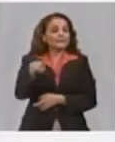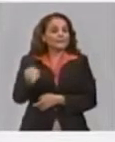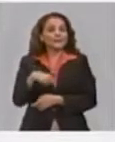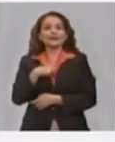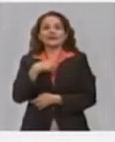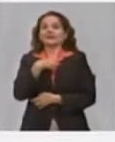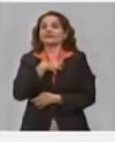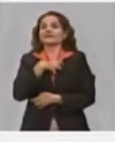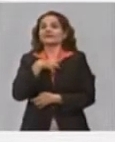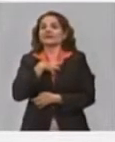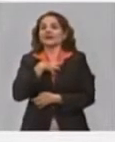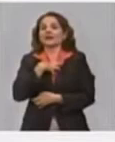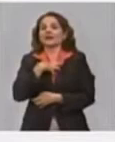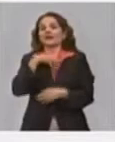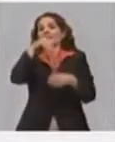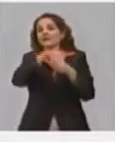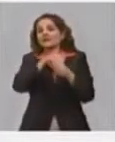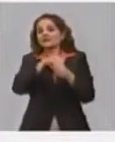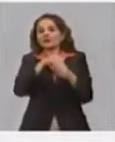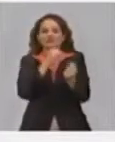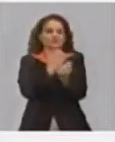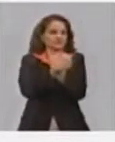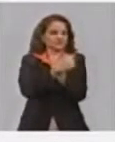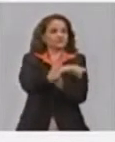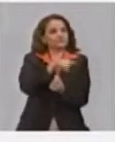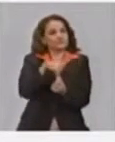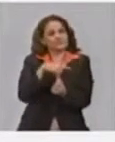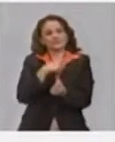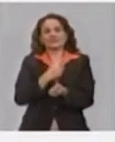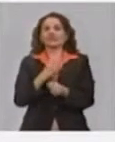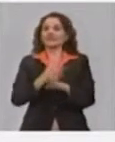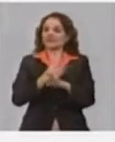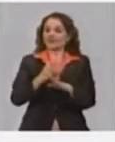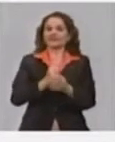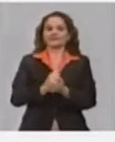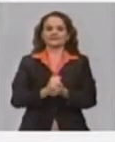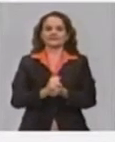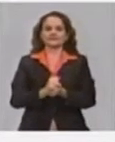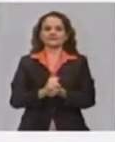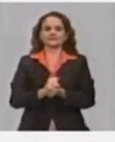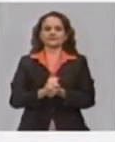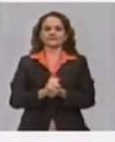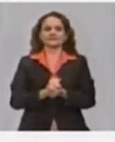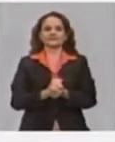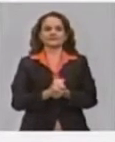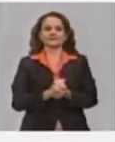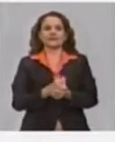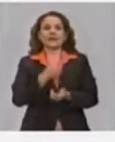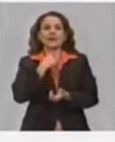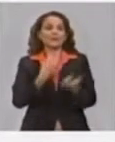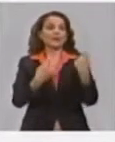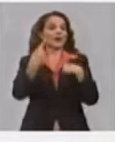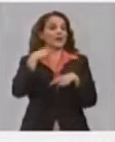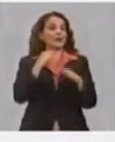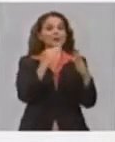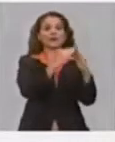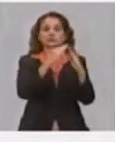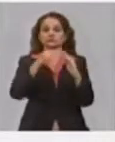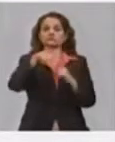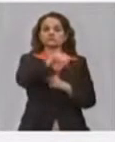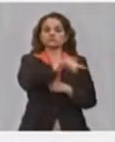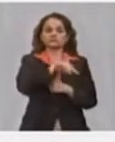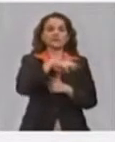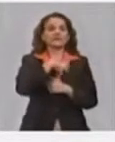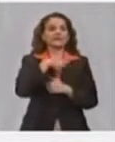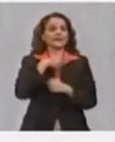vulnerabilidad en este momento. Hay una diferencia entre los núcleos que tenemos en estos momentos en condiciones de vulnerabilidad con los que